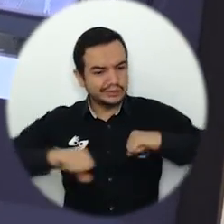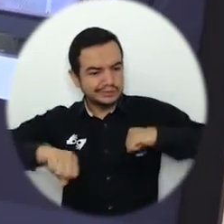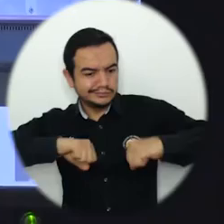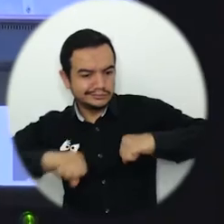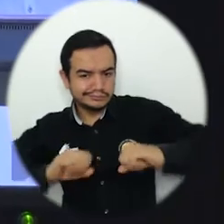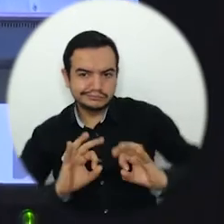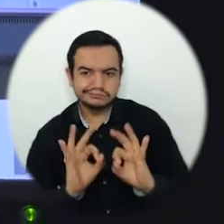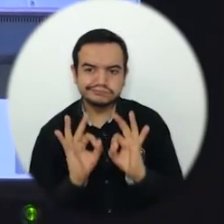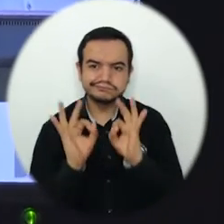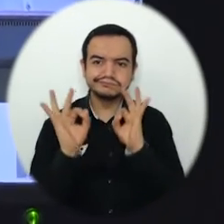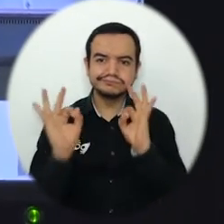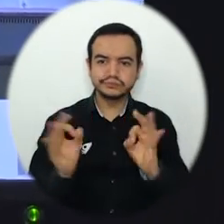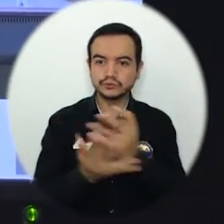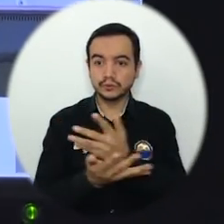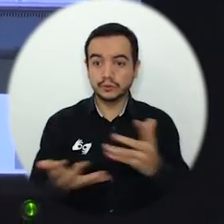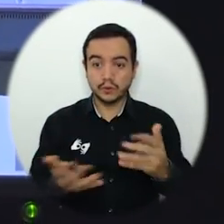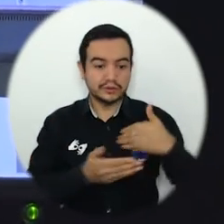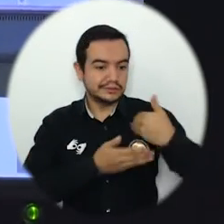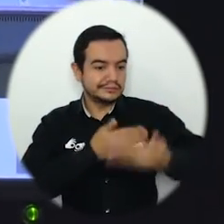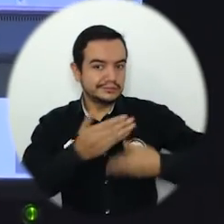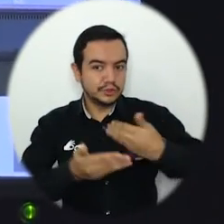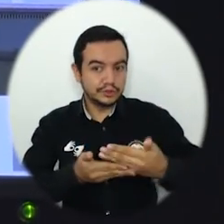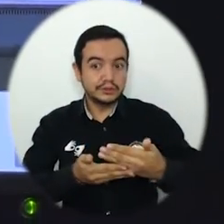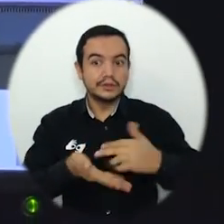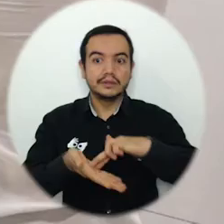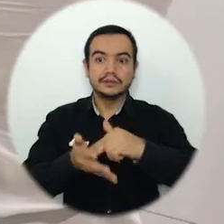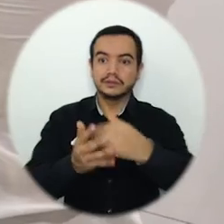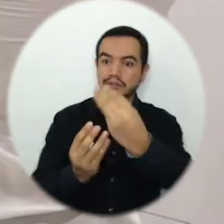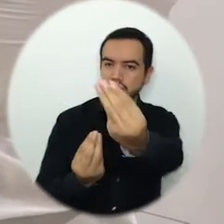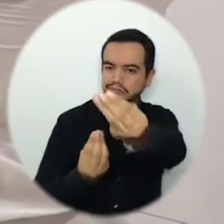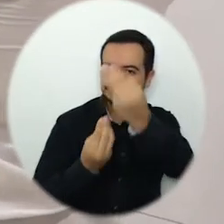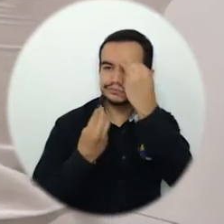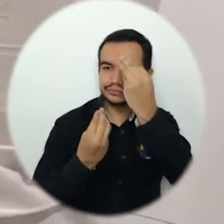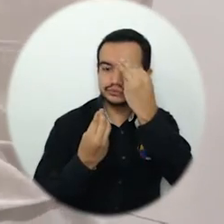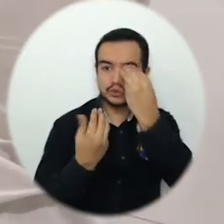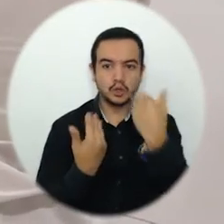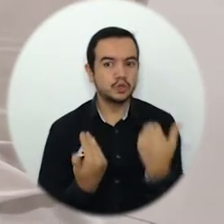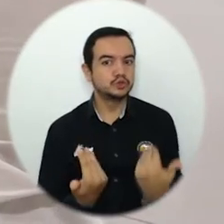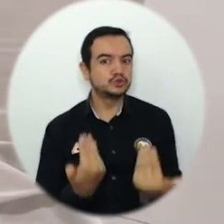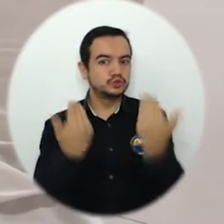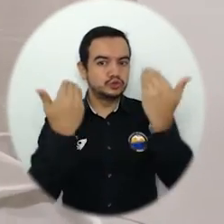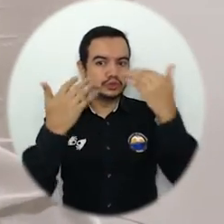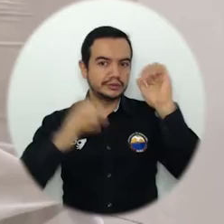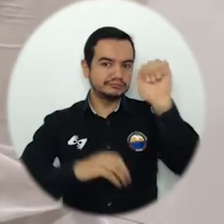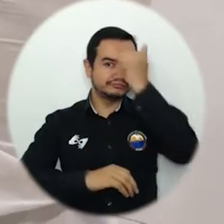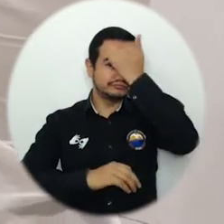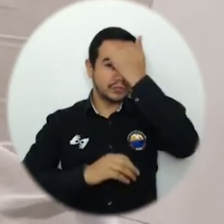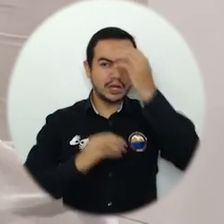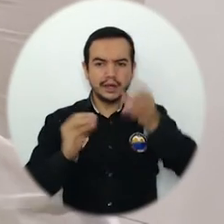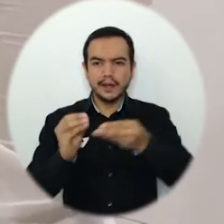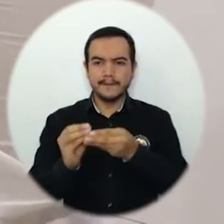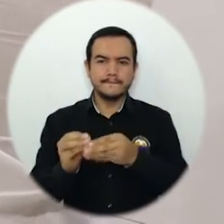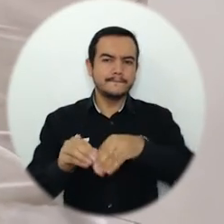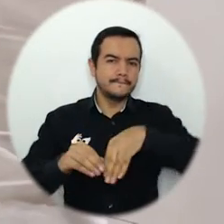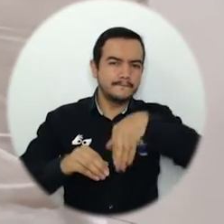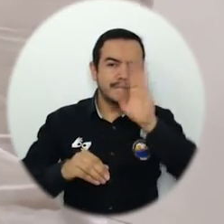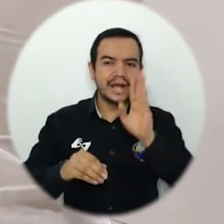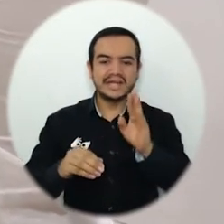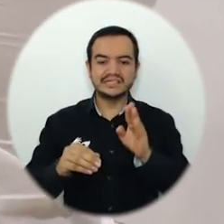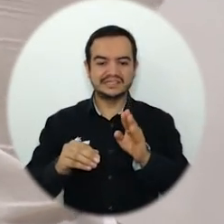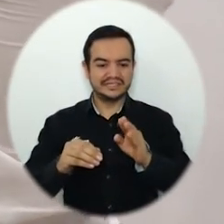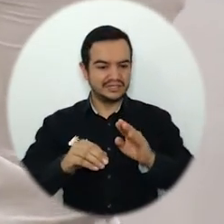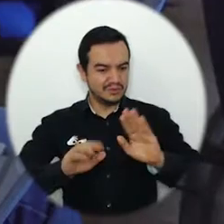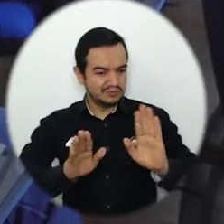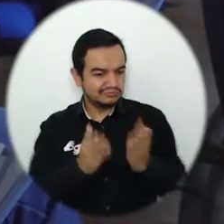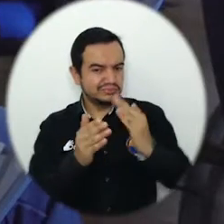siempre verá porque todo sea bajo altos estándares de calidad. Entonces, pues la formación académica ha sido uno de los pilares fundamentales. Siempre se ha